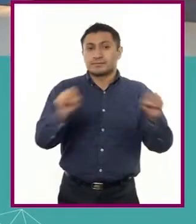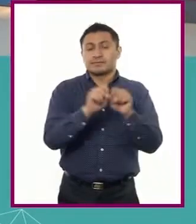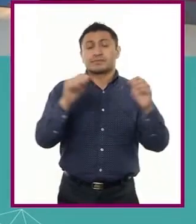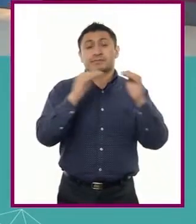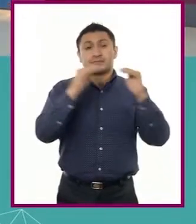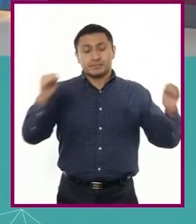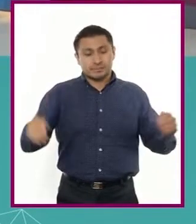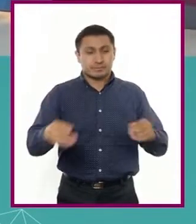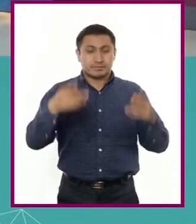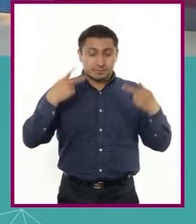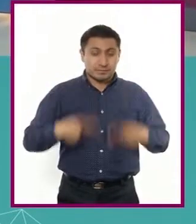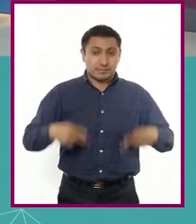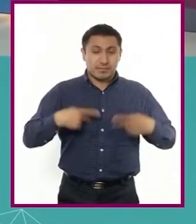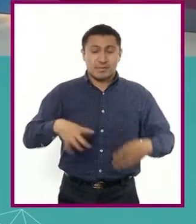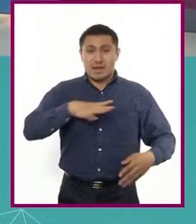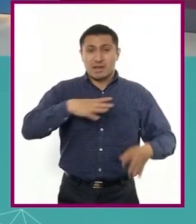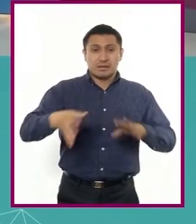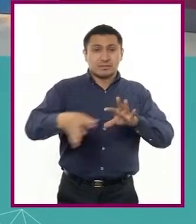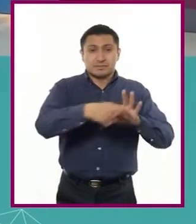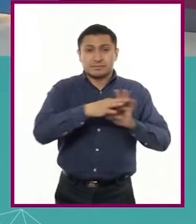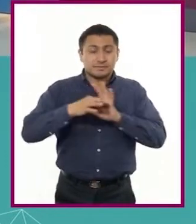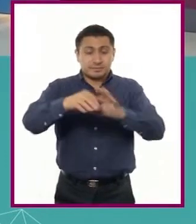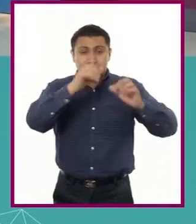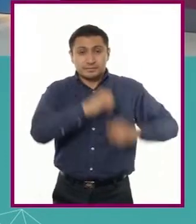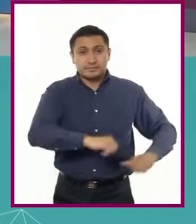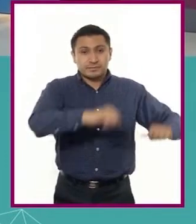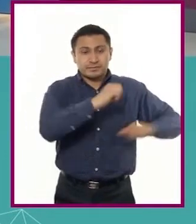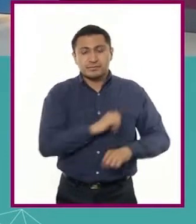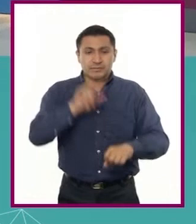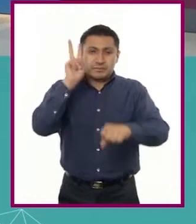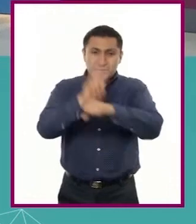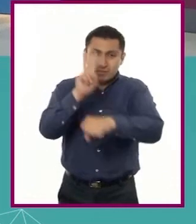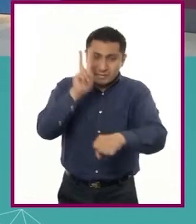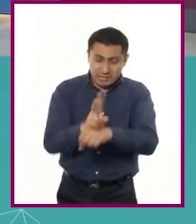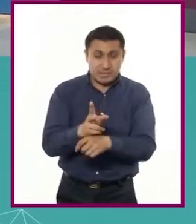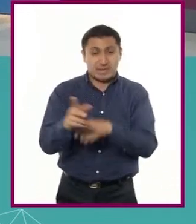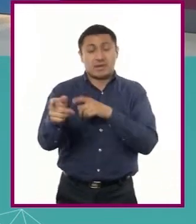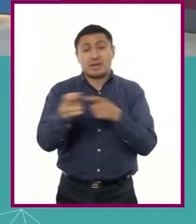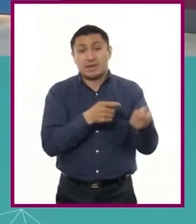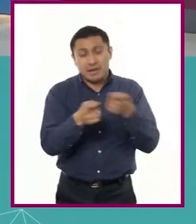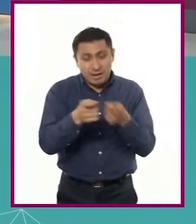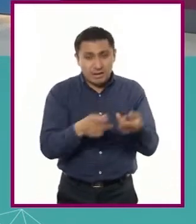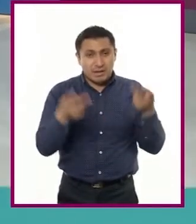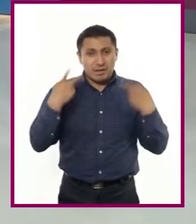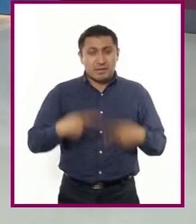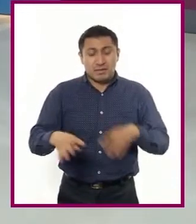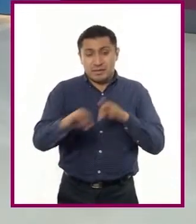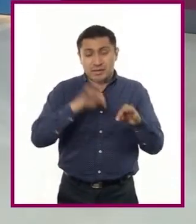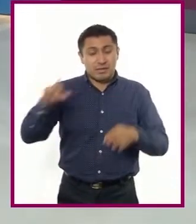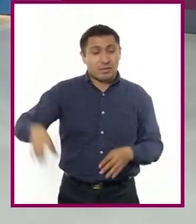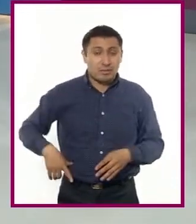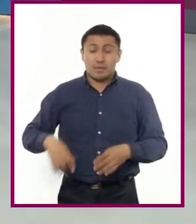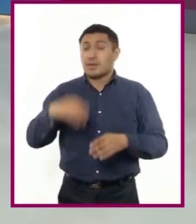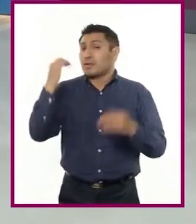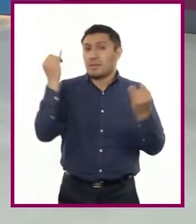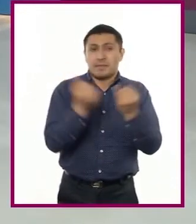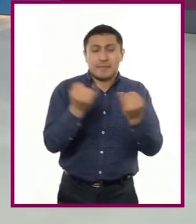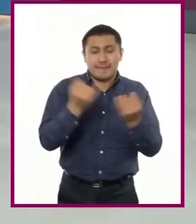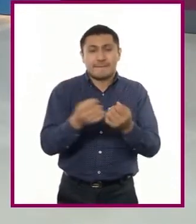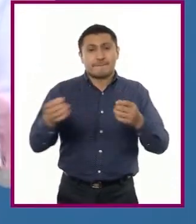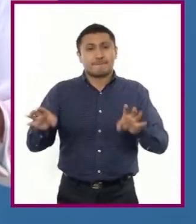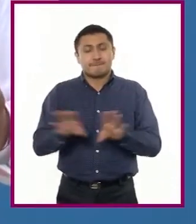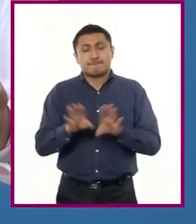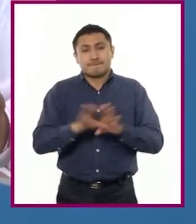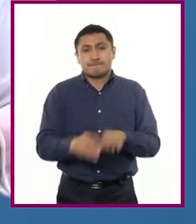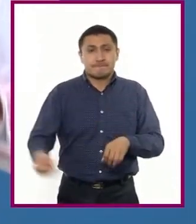ciudadanía colabora con las autoridades, vigilando la actuación de las y los servidores públicos, así como activando